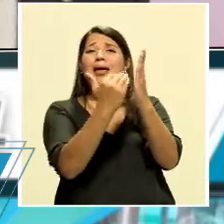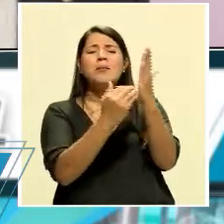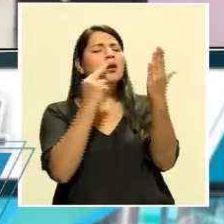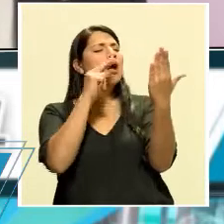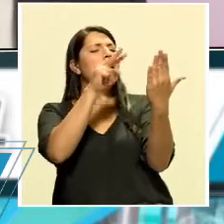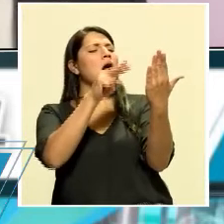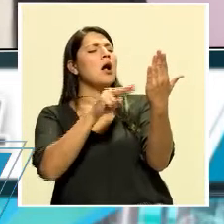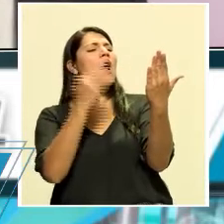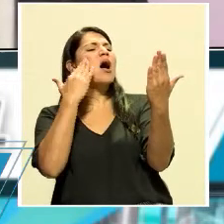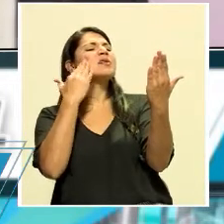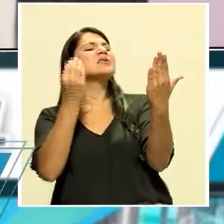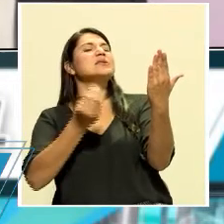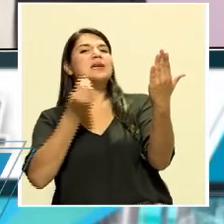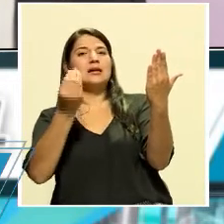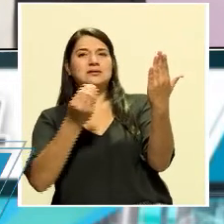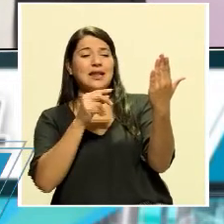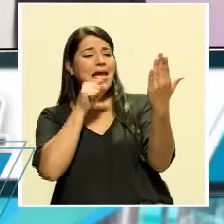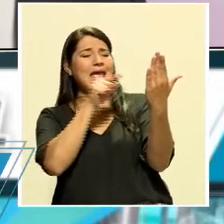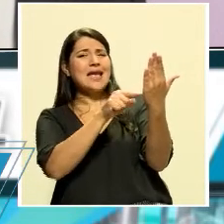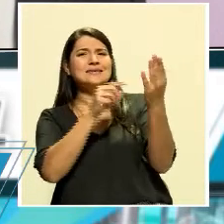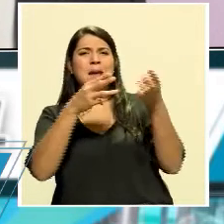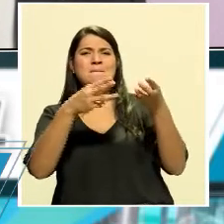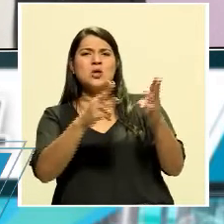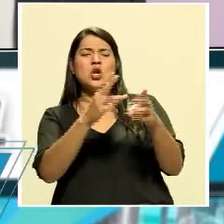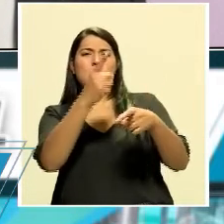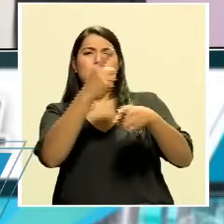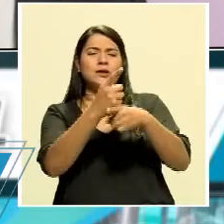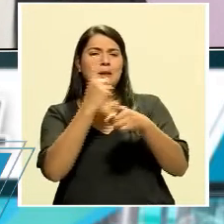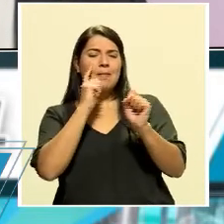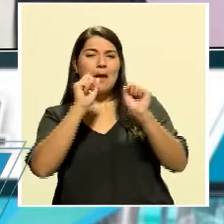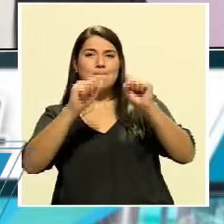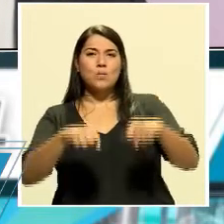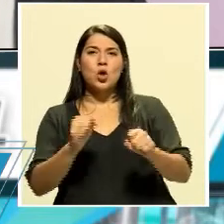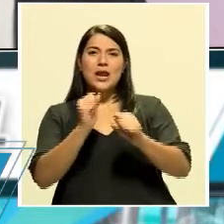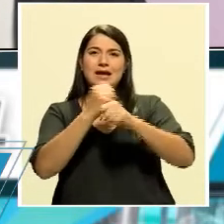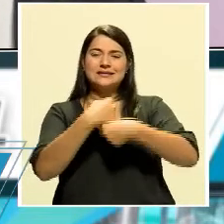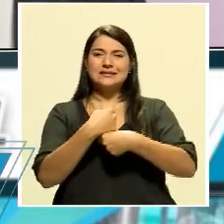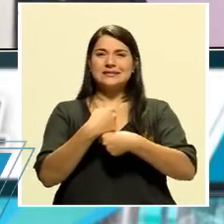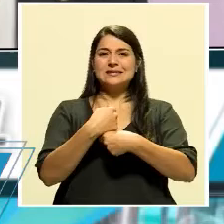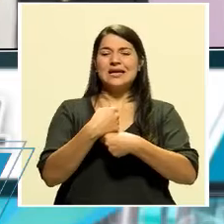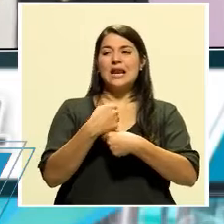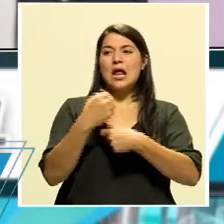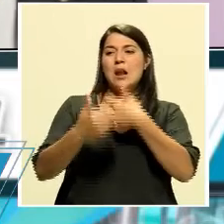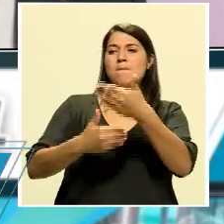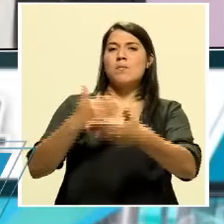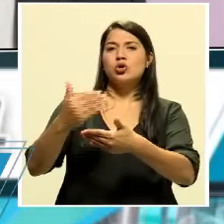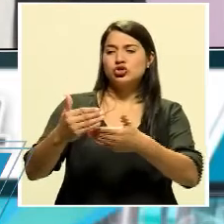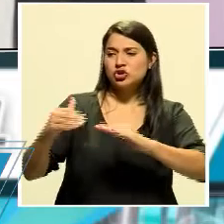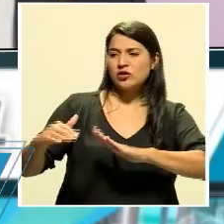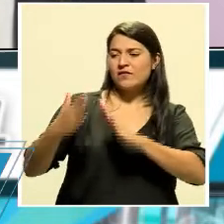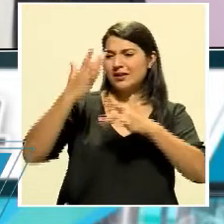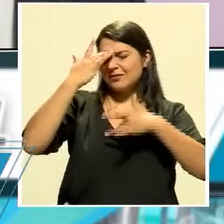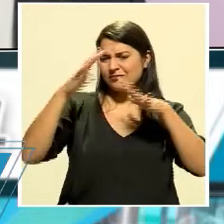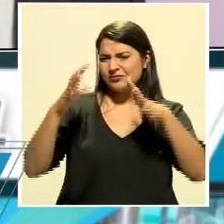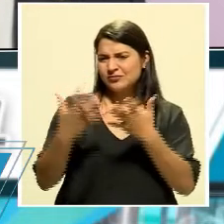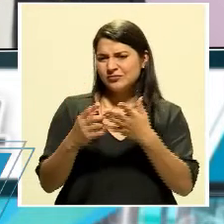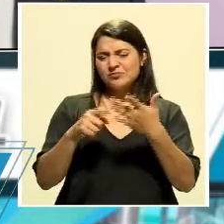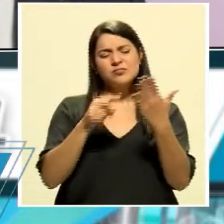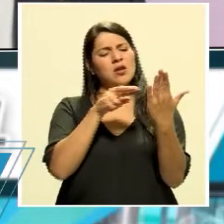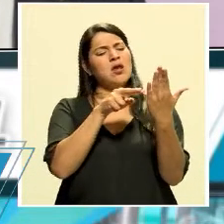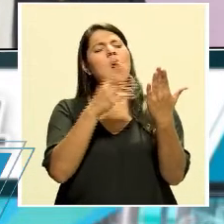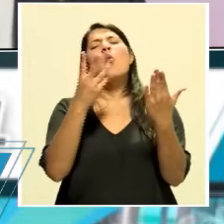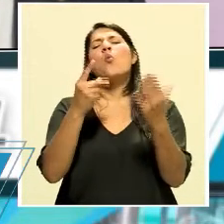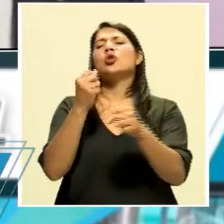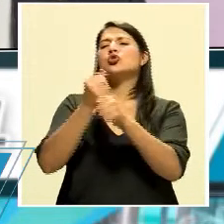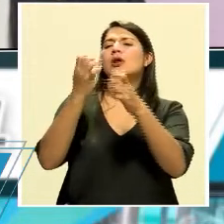el modelo exacto que usted tiene que usar para hacer las proyecciones, aquí está el modelo exacto para que usted sepa cuánto recurso humano va a ocupar